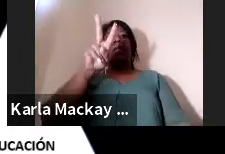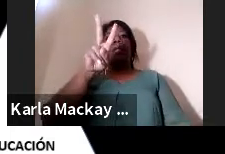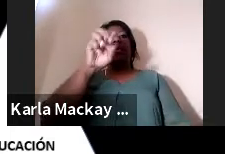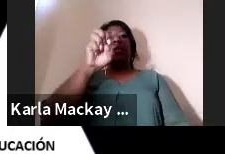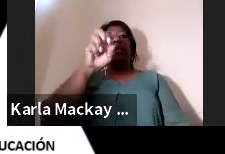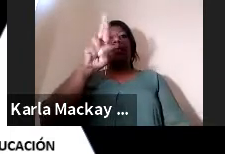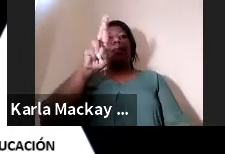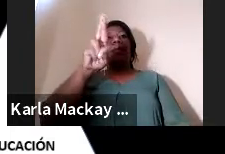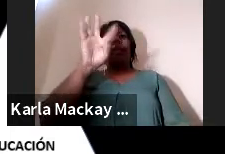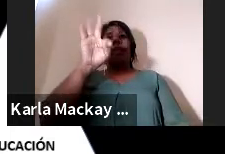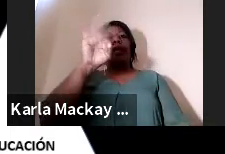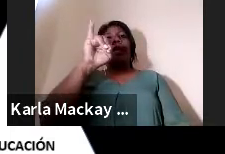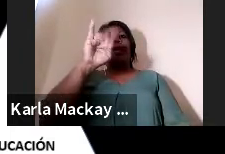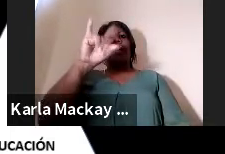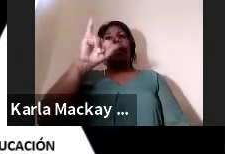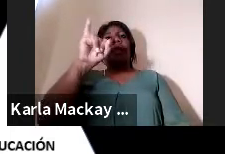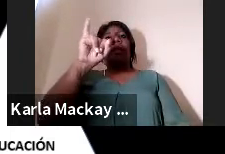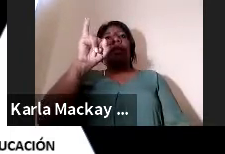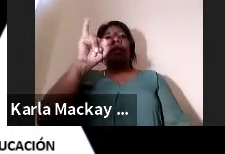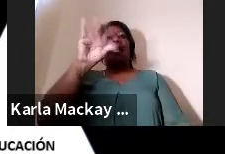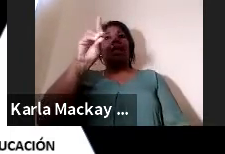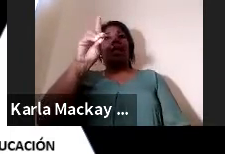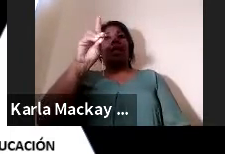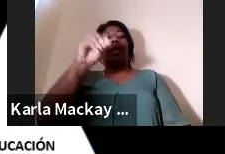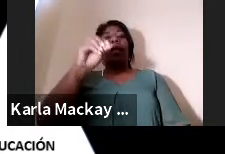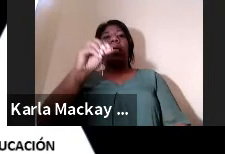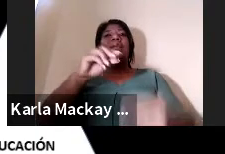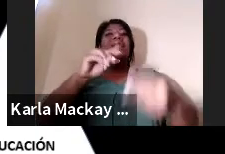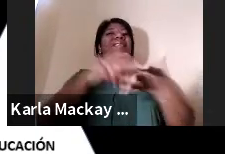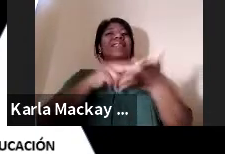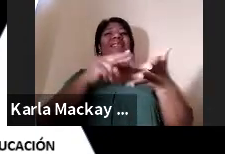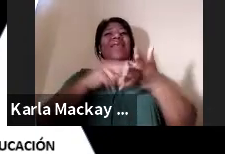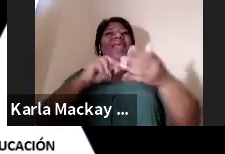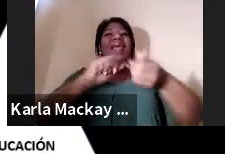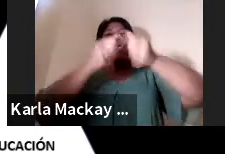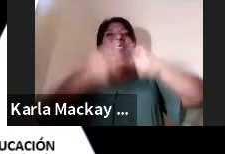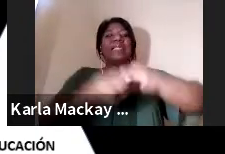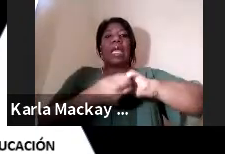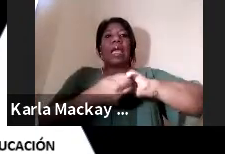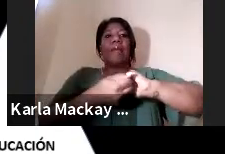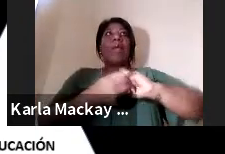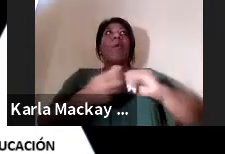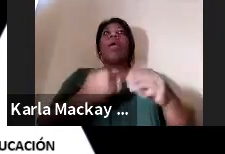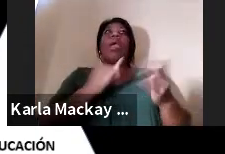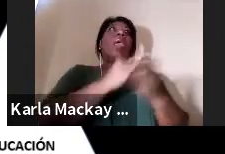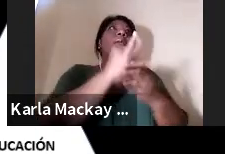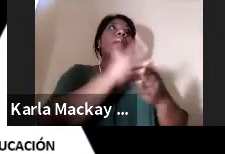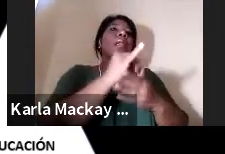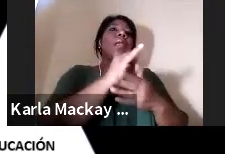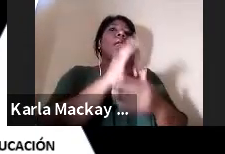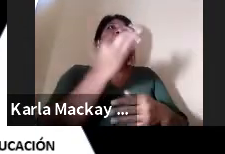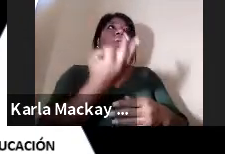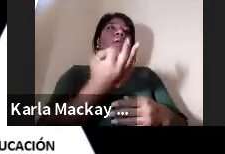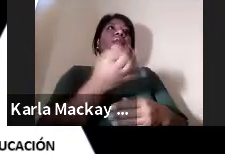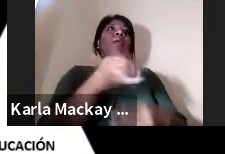muy comunes que hacemos en investigación. Y aquí quiero enfatizar un poco sobre,